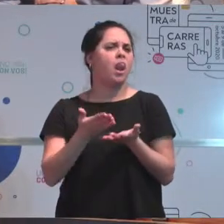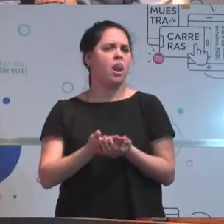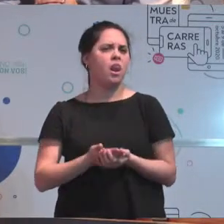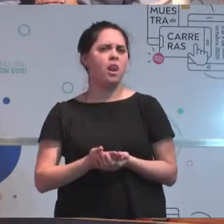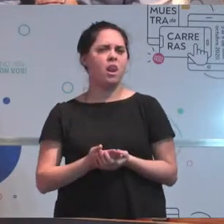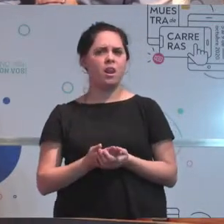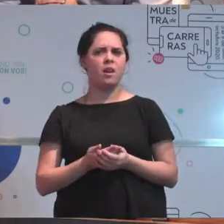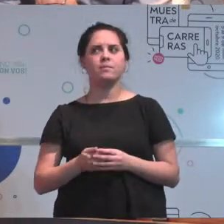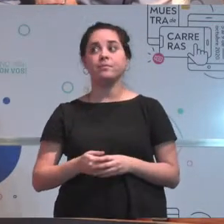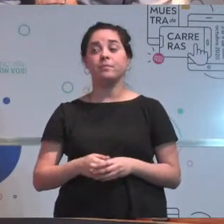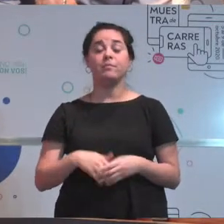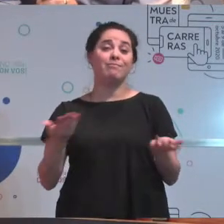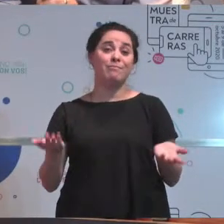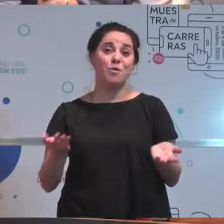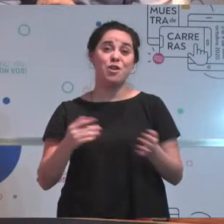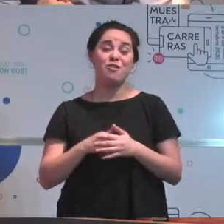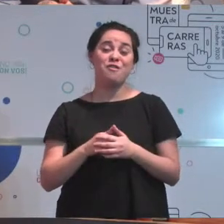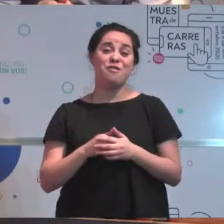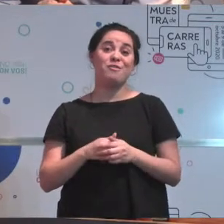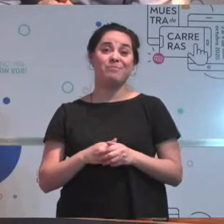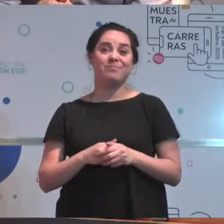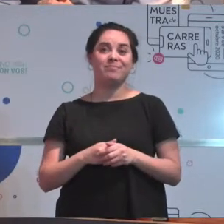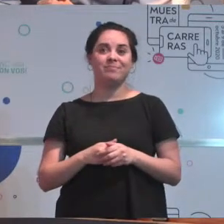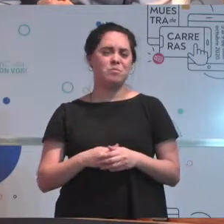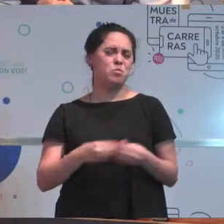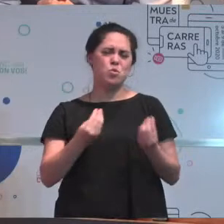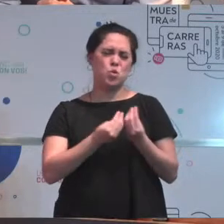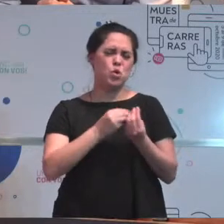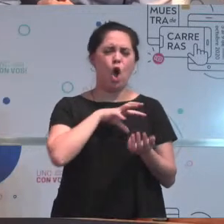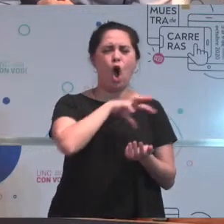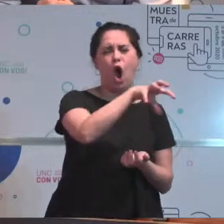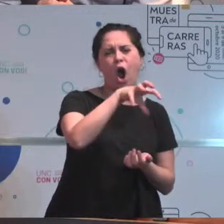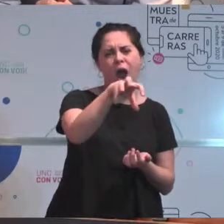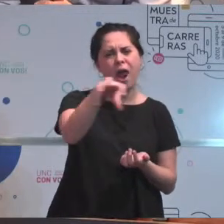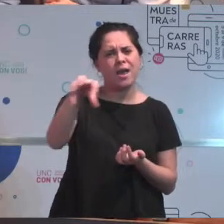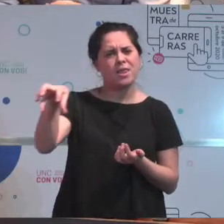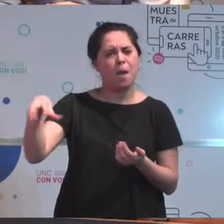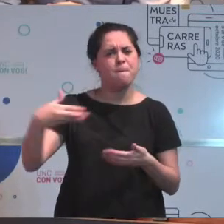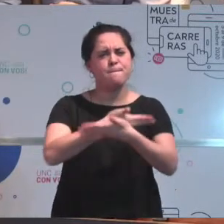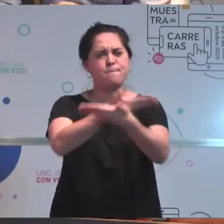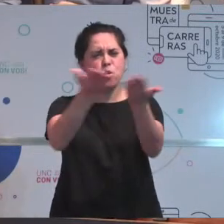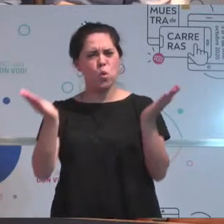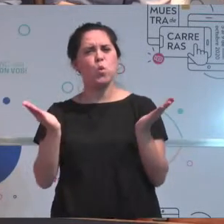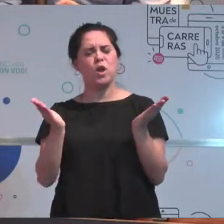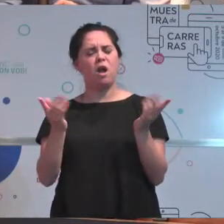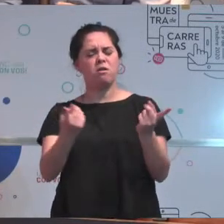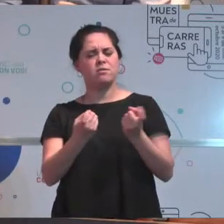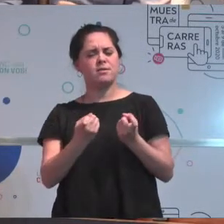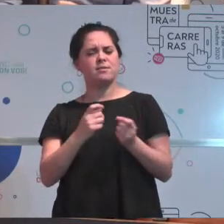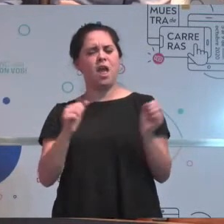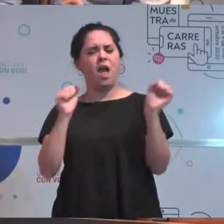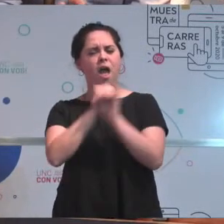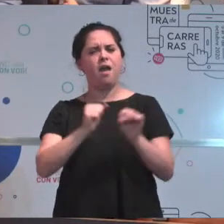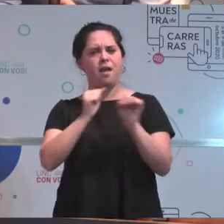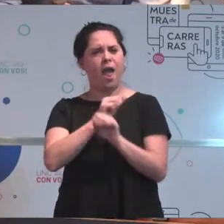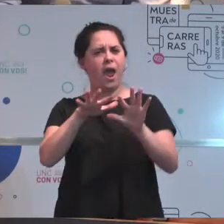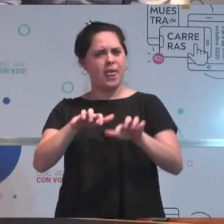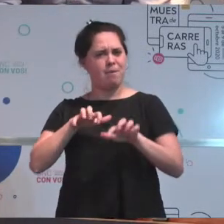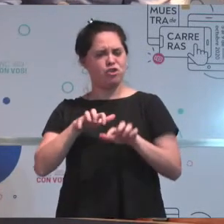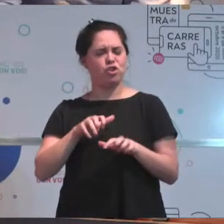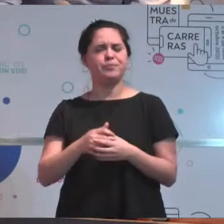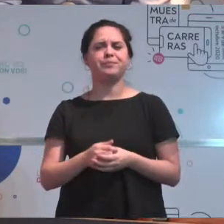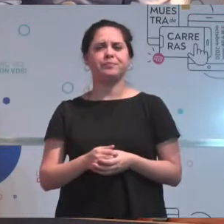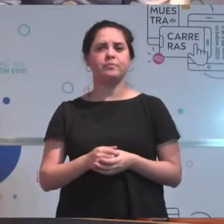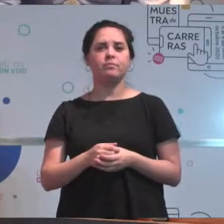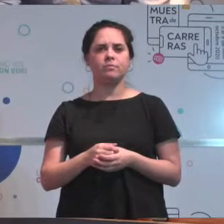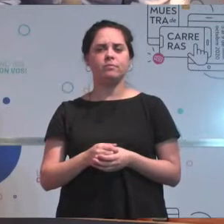Bueno, básicamente en varios. Hay muchas reparticiones públicas que requieren a los agrimensores e incluso hay